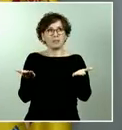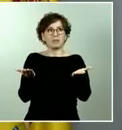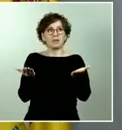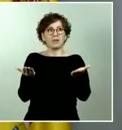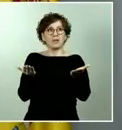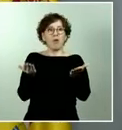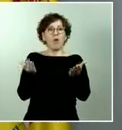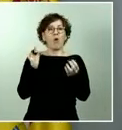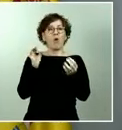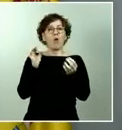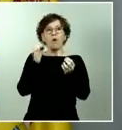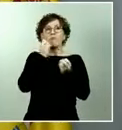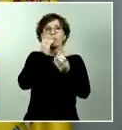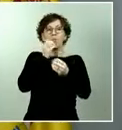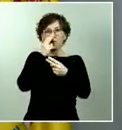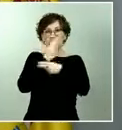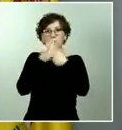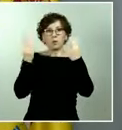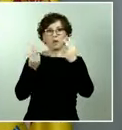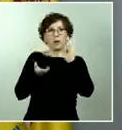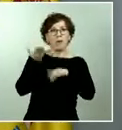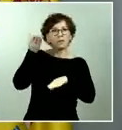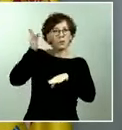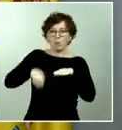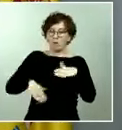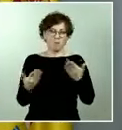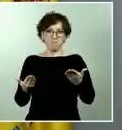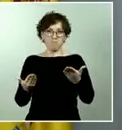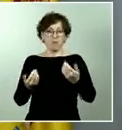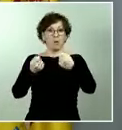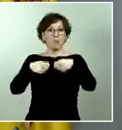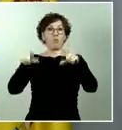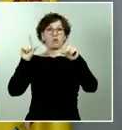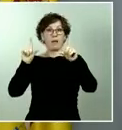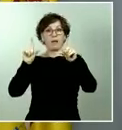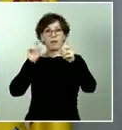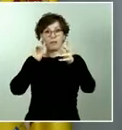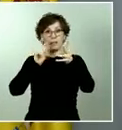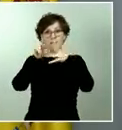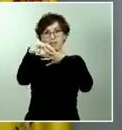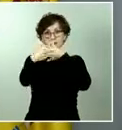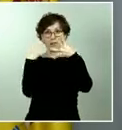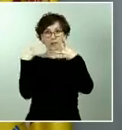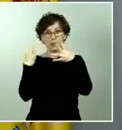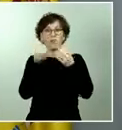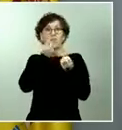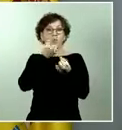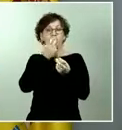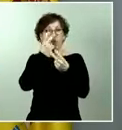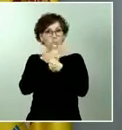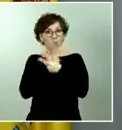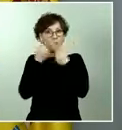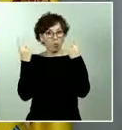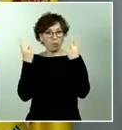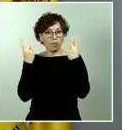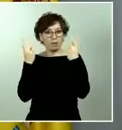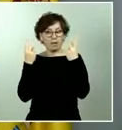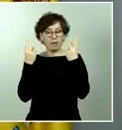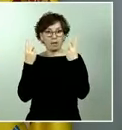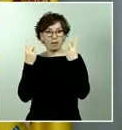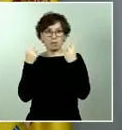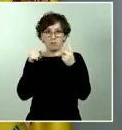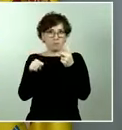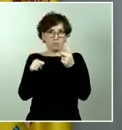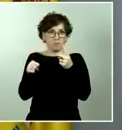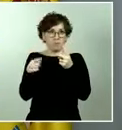de transparencia la transparencia la información pública es una de las prioridades una de las prioridades por no decir la